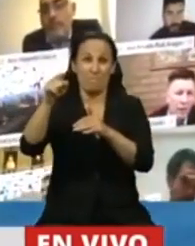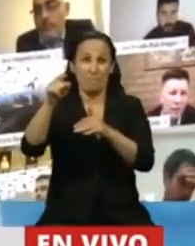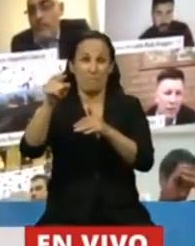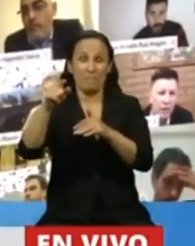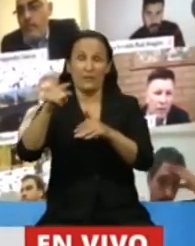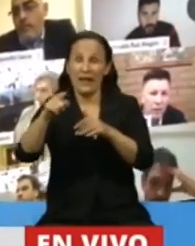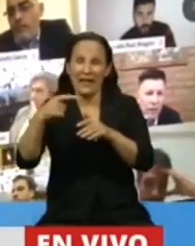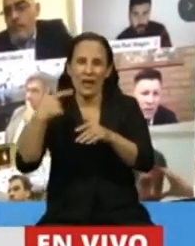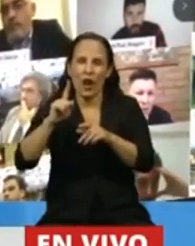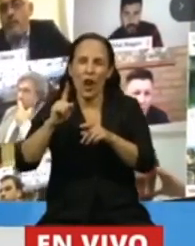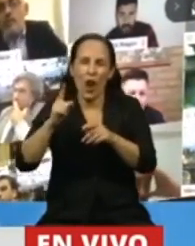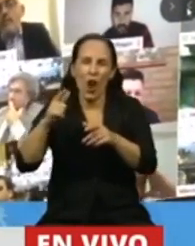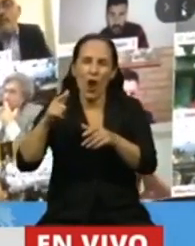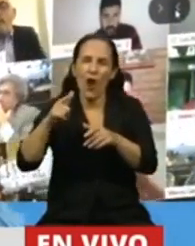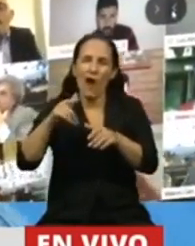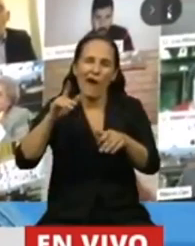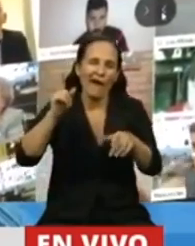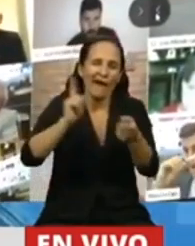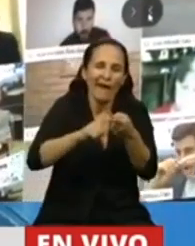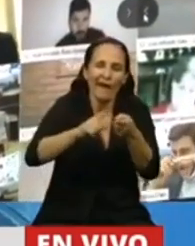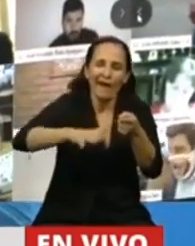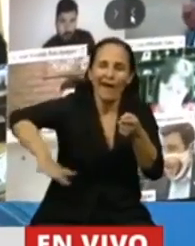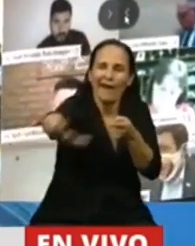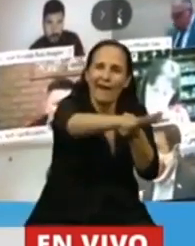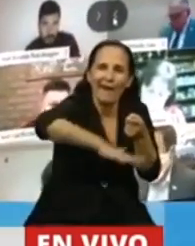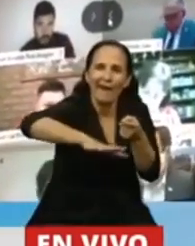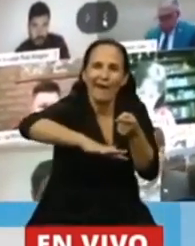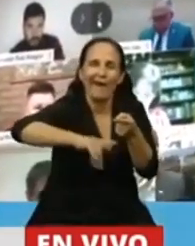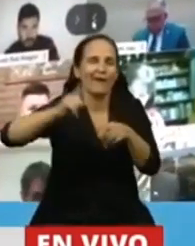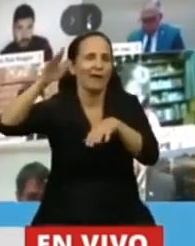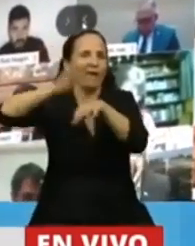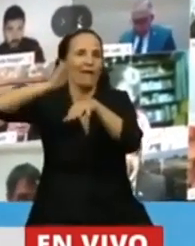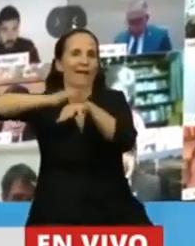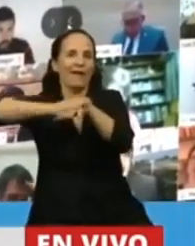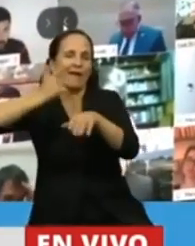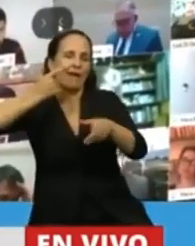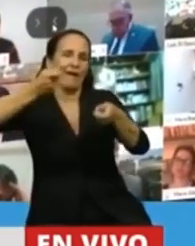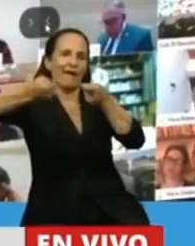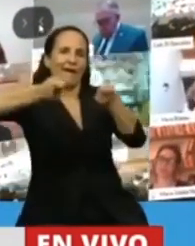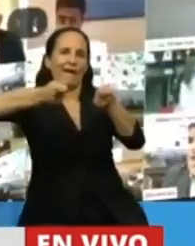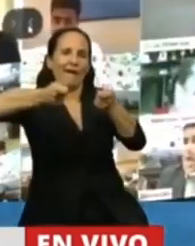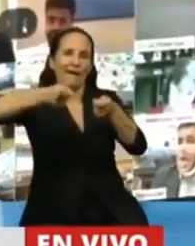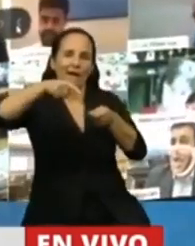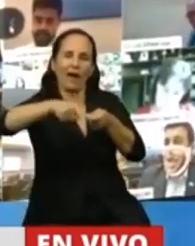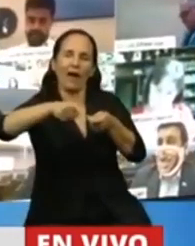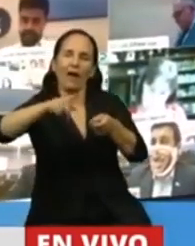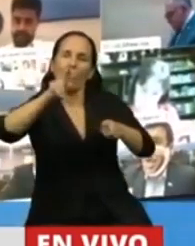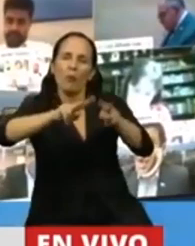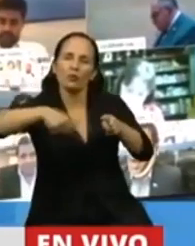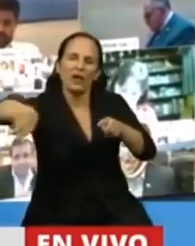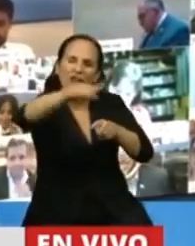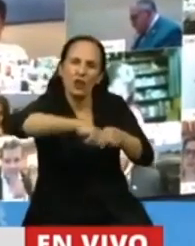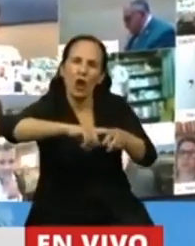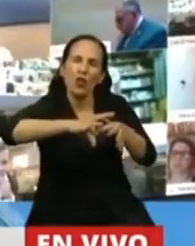el barro, es el que tiene la autoridad tutelar para convocar a que conduzcamos entre todos